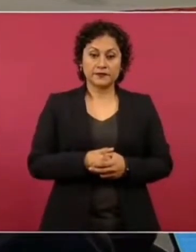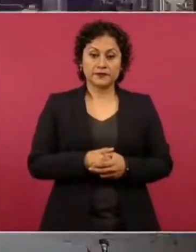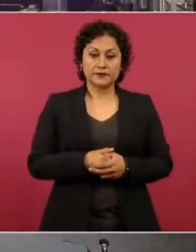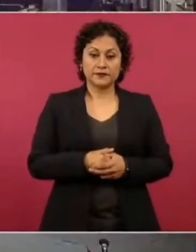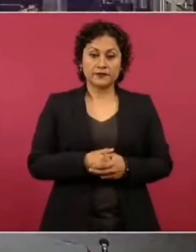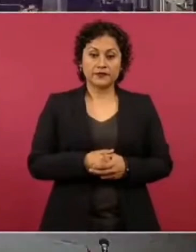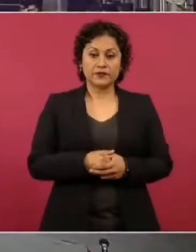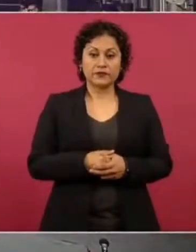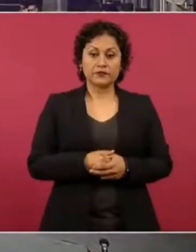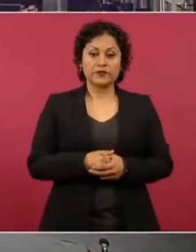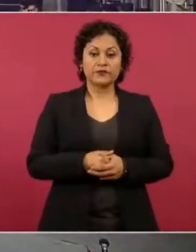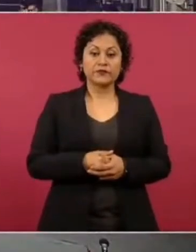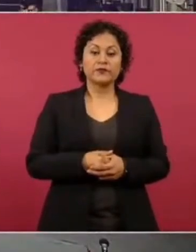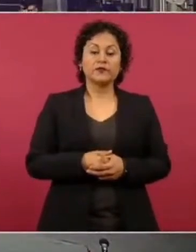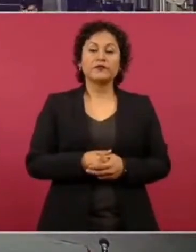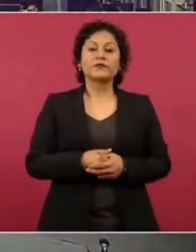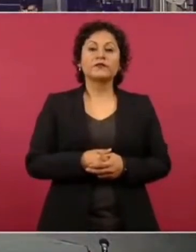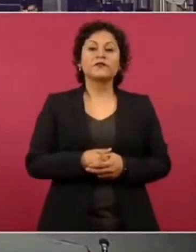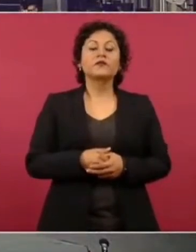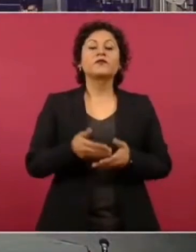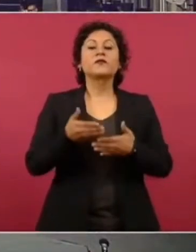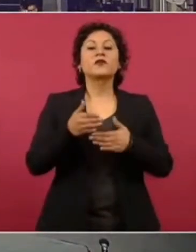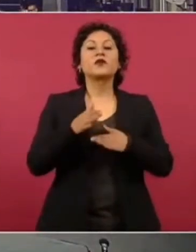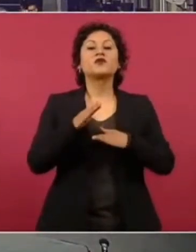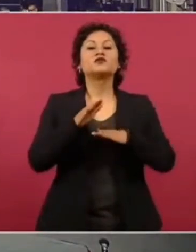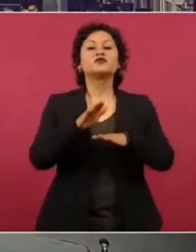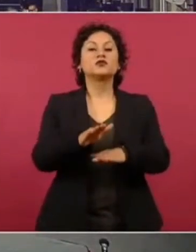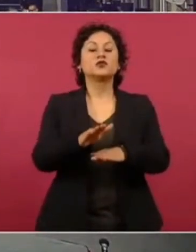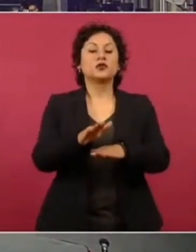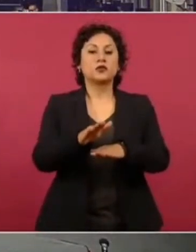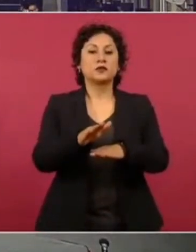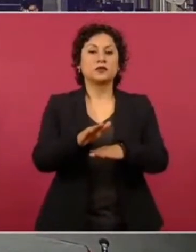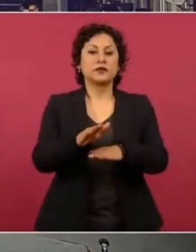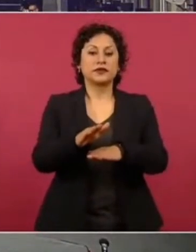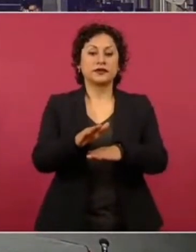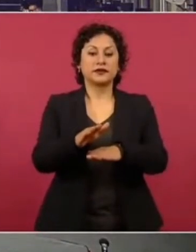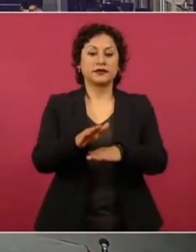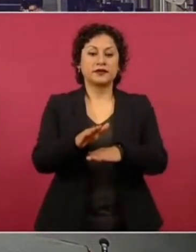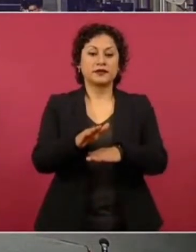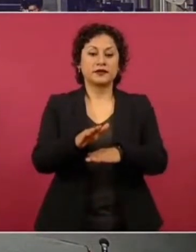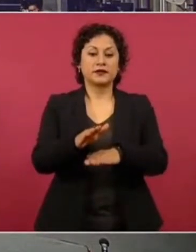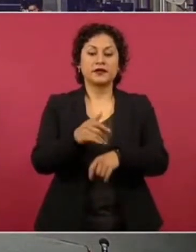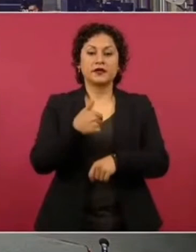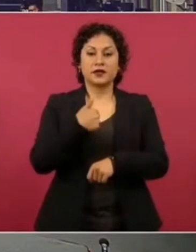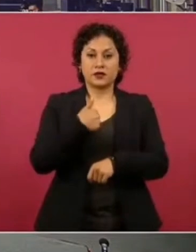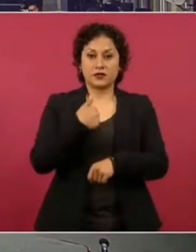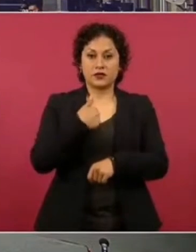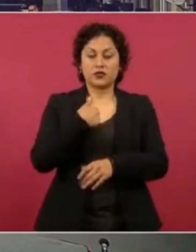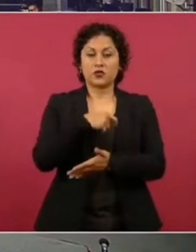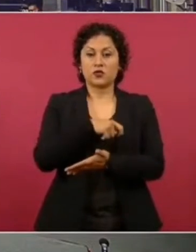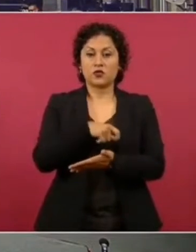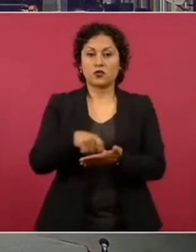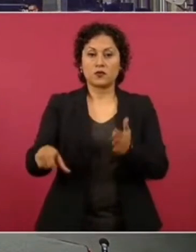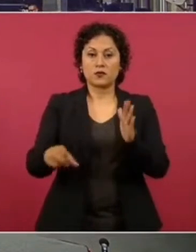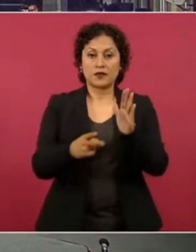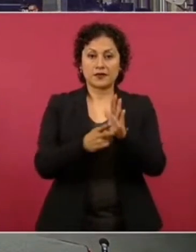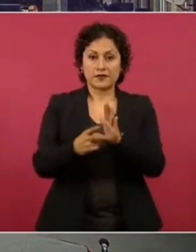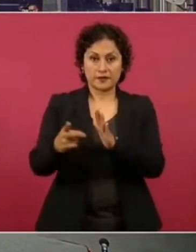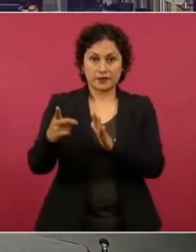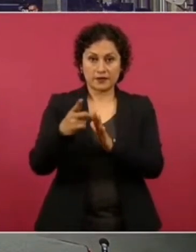Bien, sobre este departamento que adquirí casi al inicio de la administración,